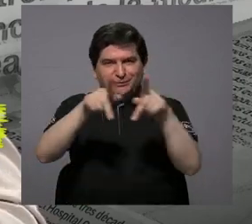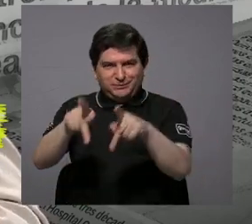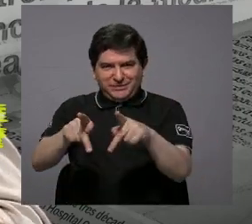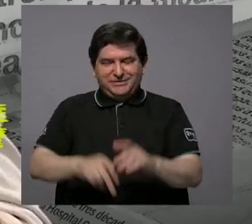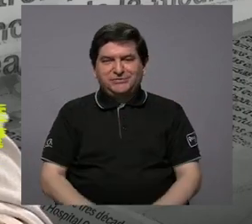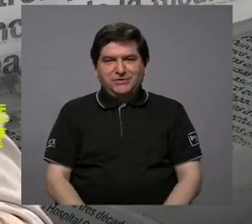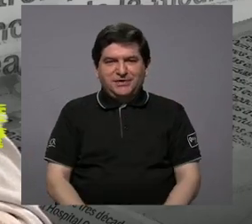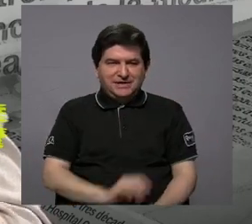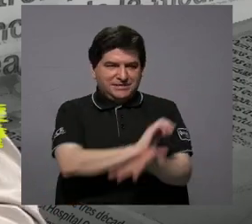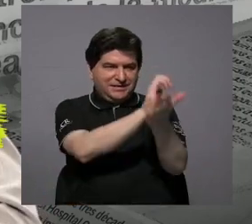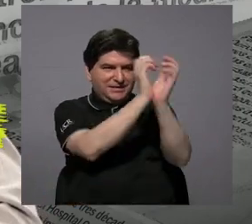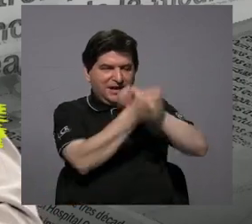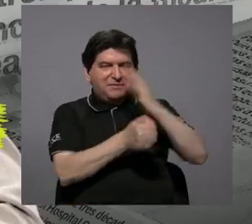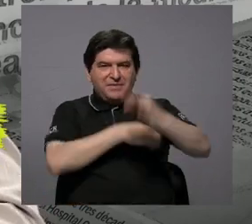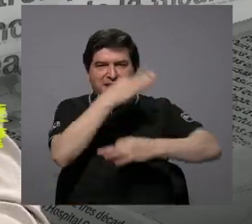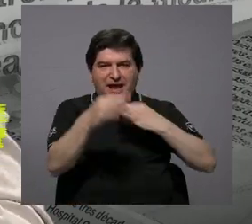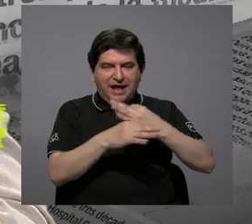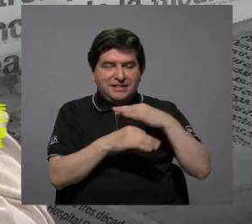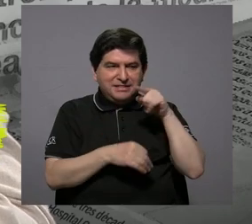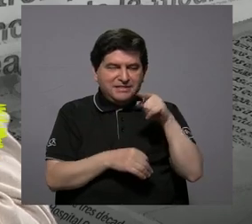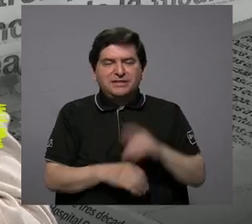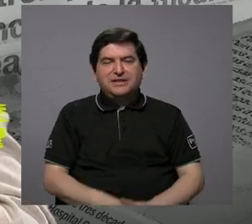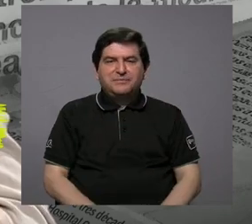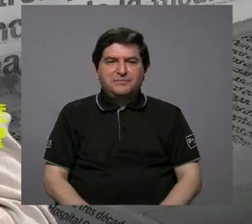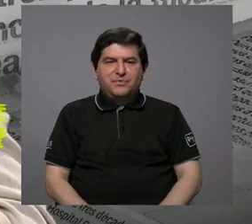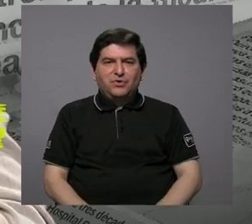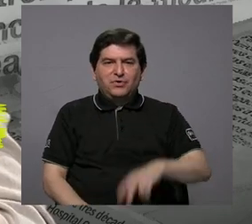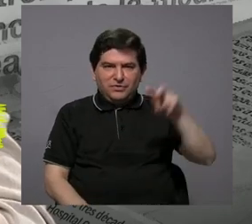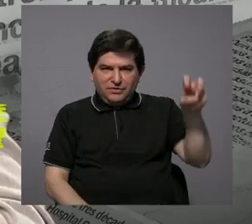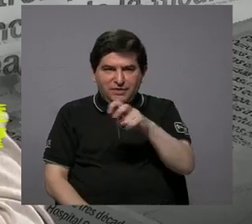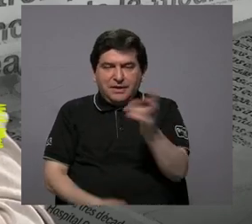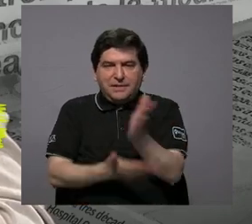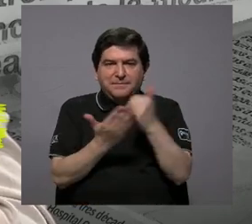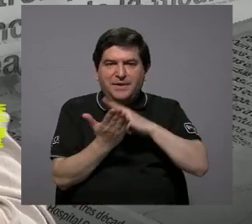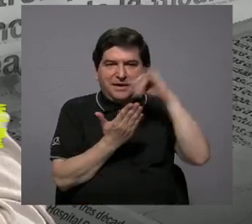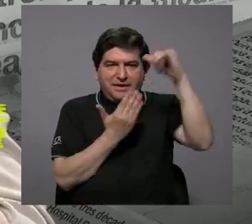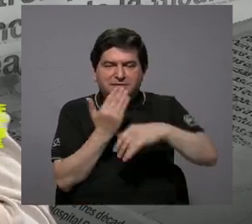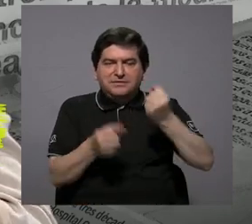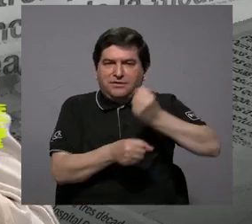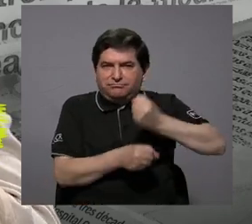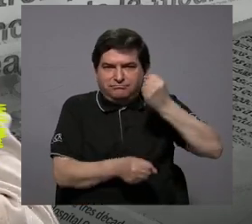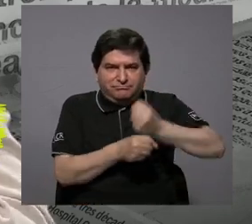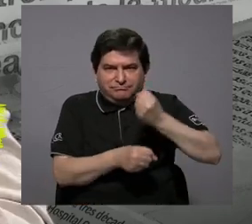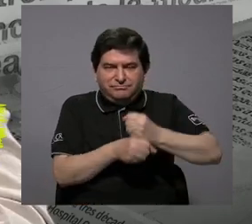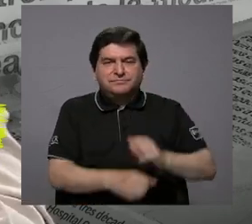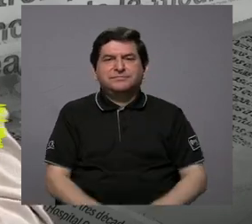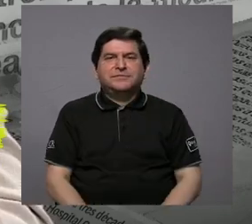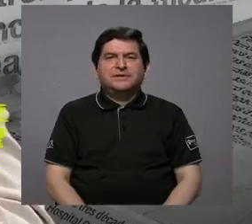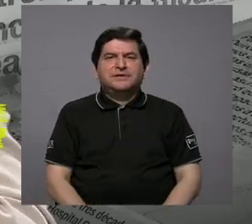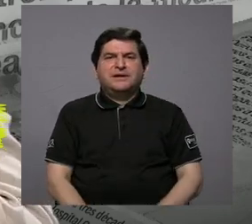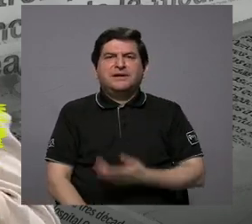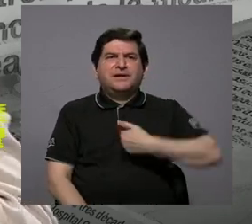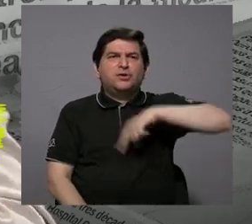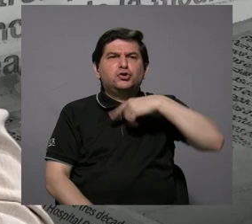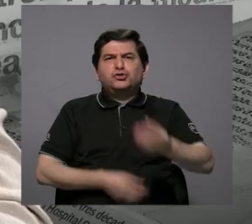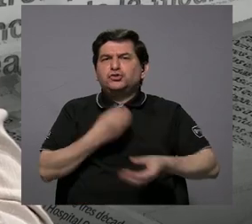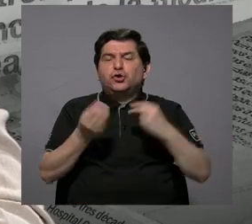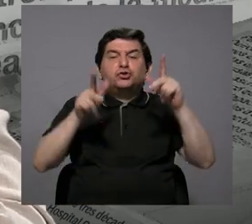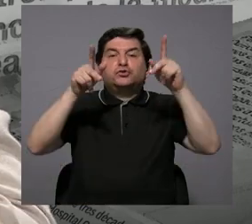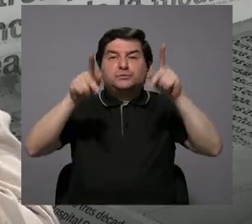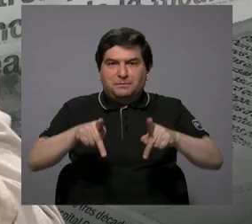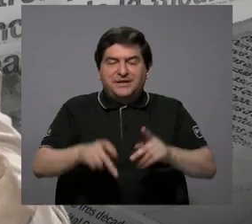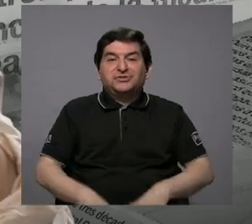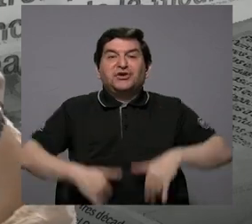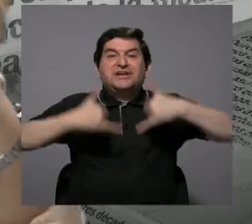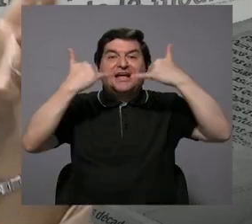que vamos migrando a ese tipo de movilidad. ¿Por qué? Porque también parte del proyecto, lo que hemos trabajado es ¿cómo hacemos para que personas